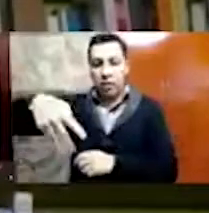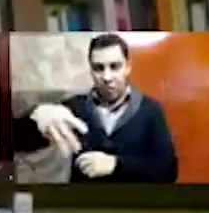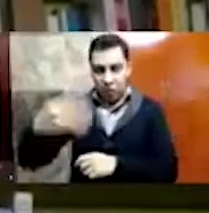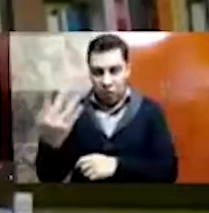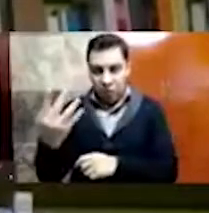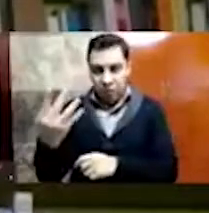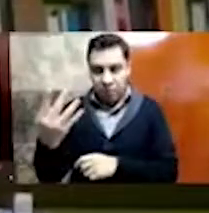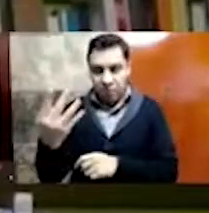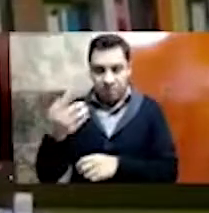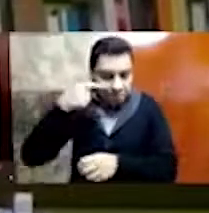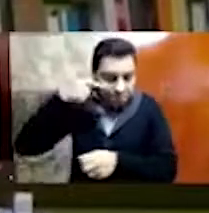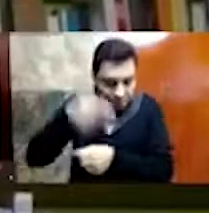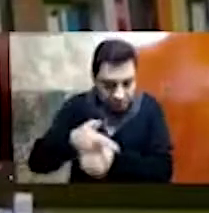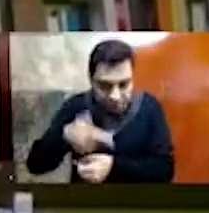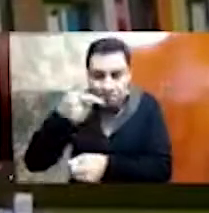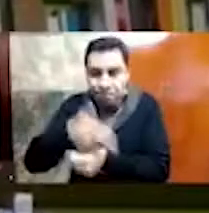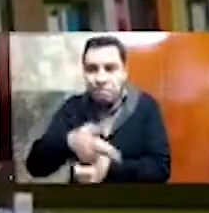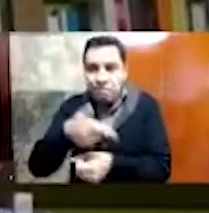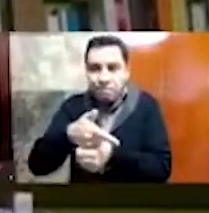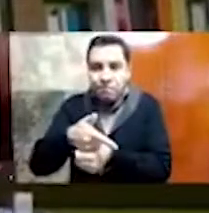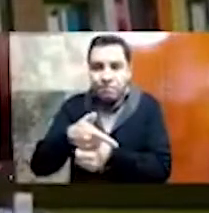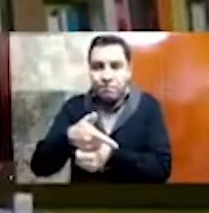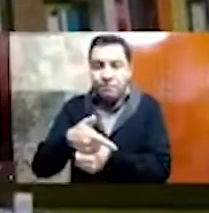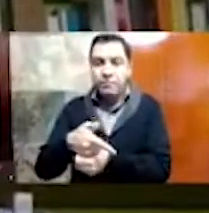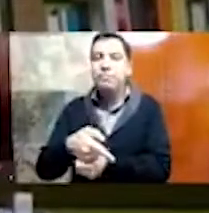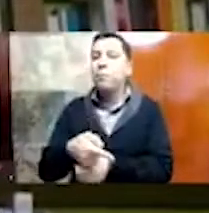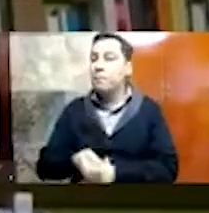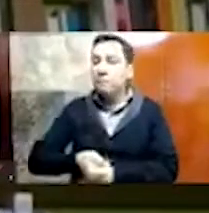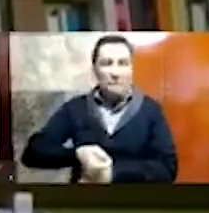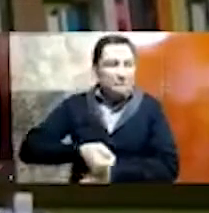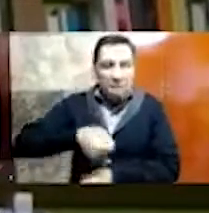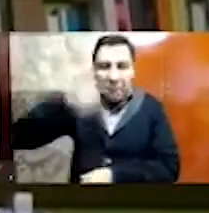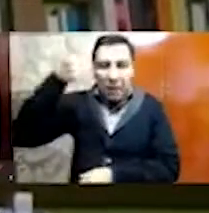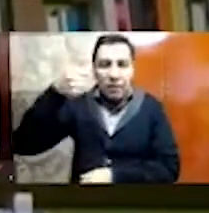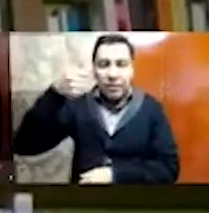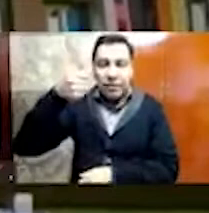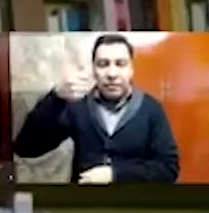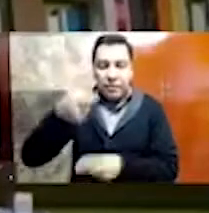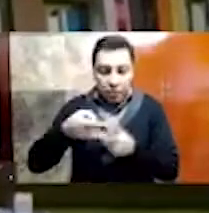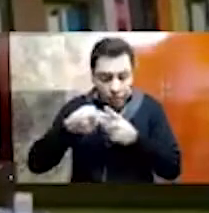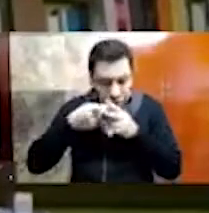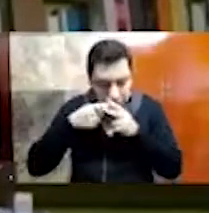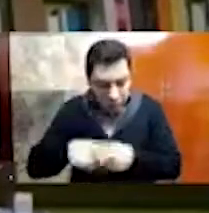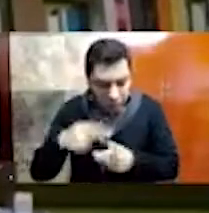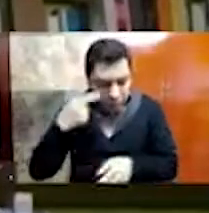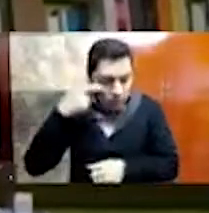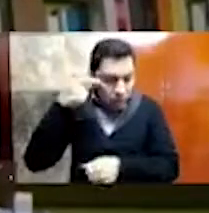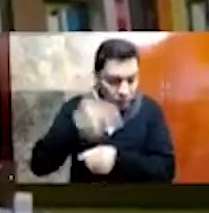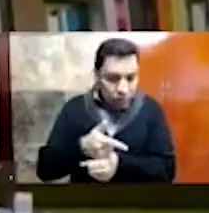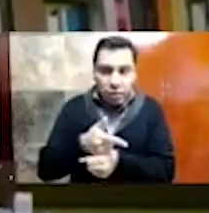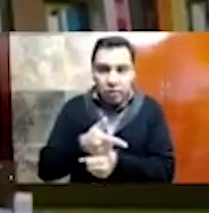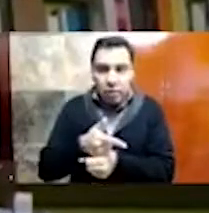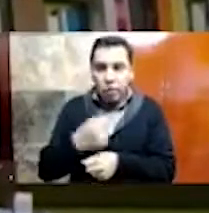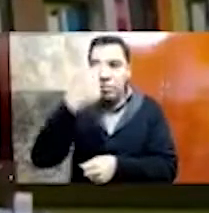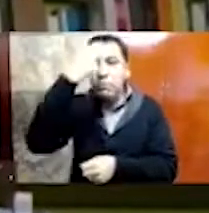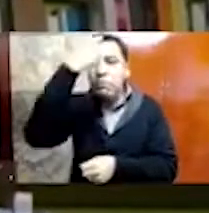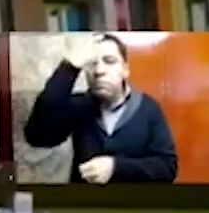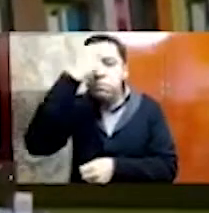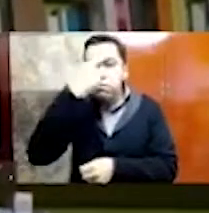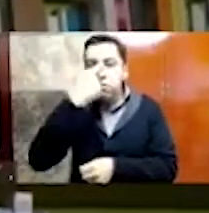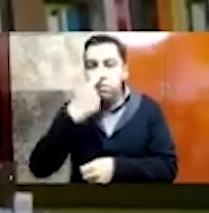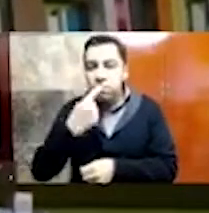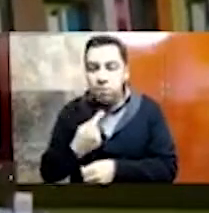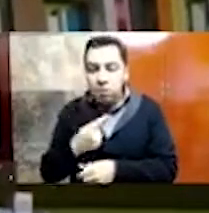Montezuma, cuando él, a raíz del hallazgo de la, esta escultura monumental